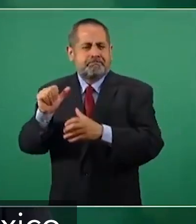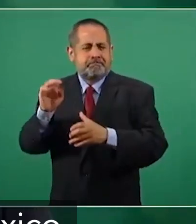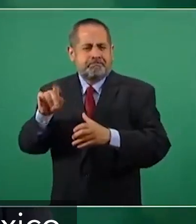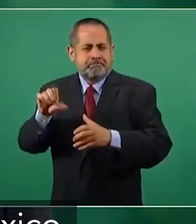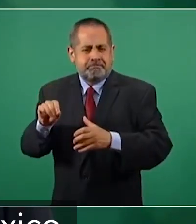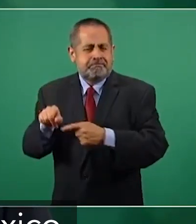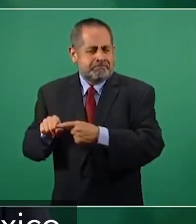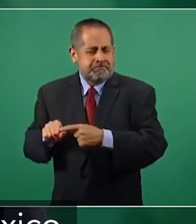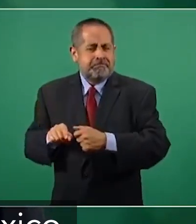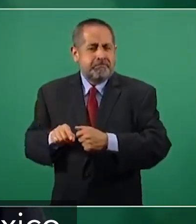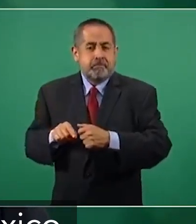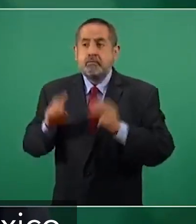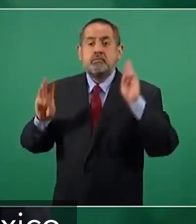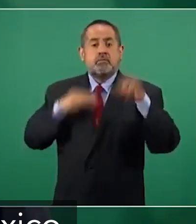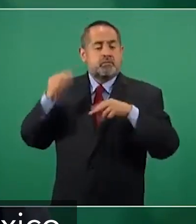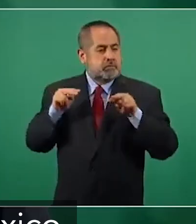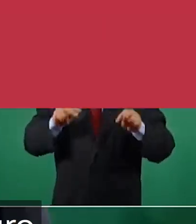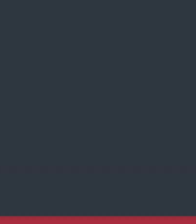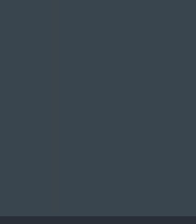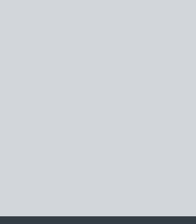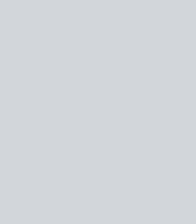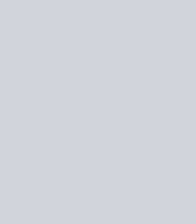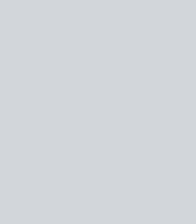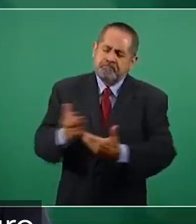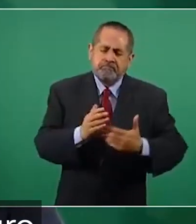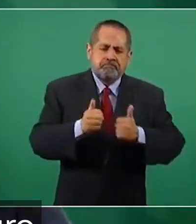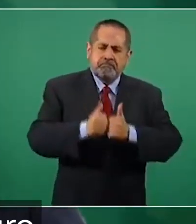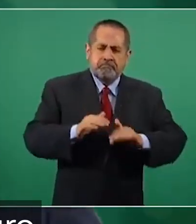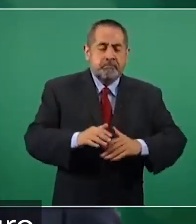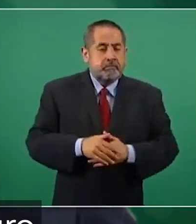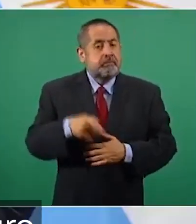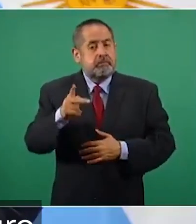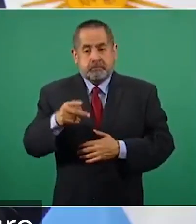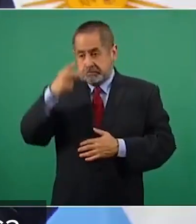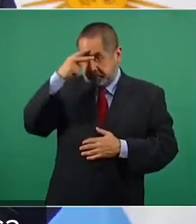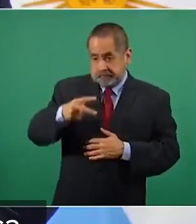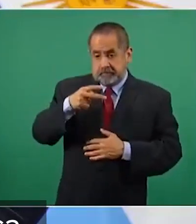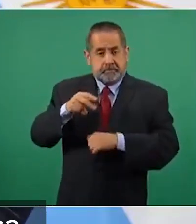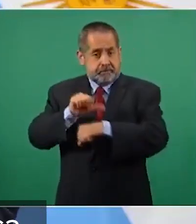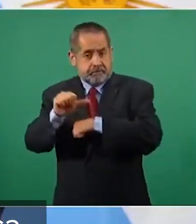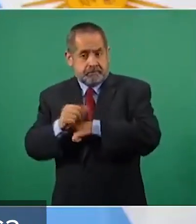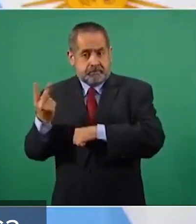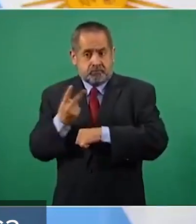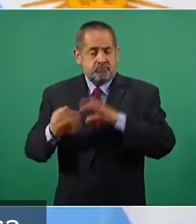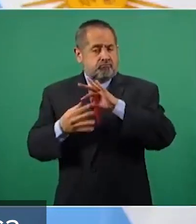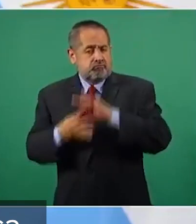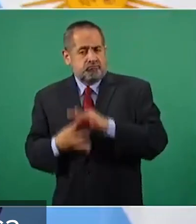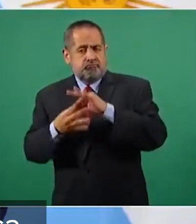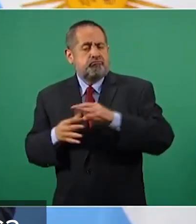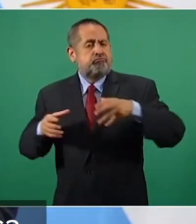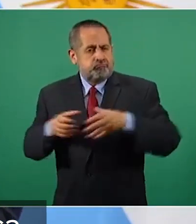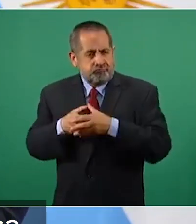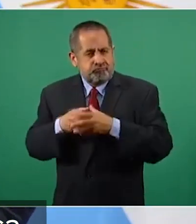Que a la vista del mundo es otro México. Argentina y México tienen un futuro. Y tienen un futuro en Latinoamérica.